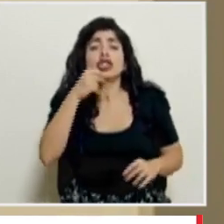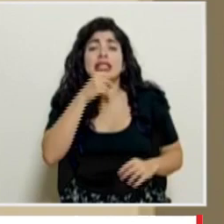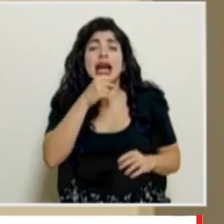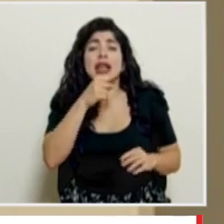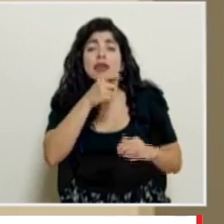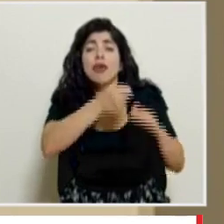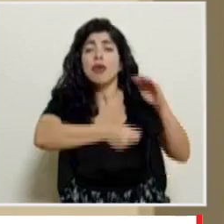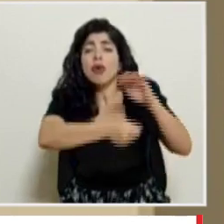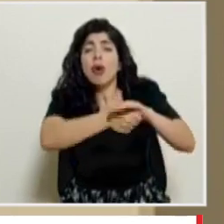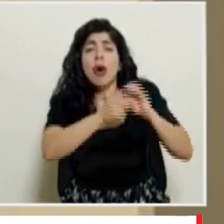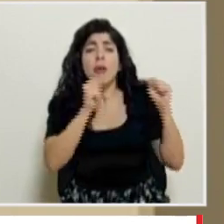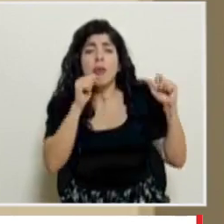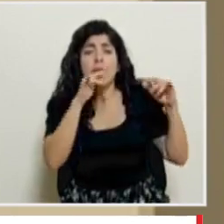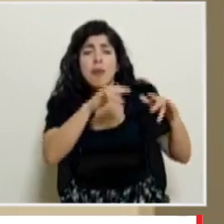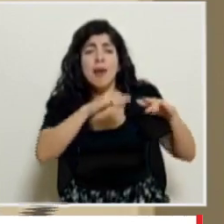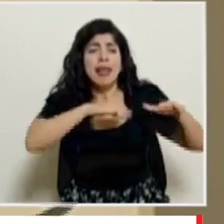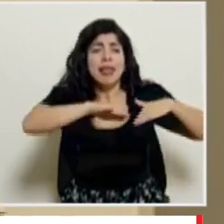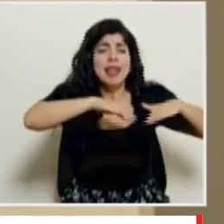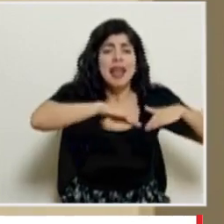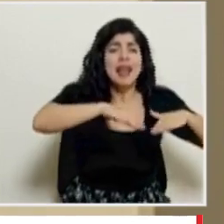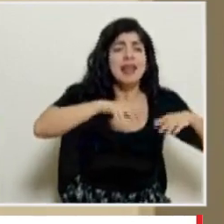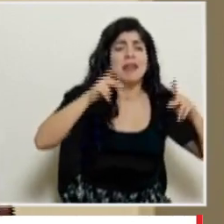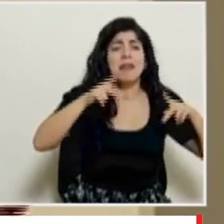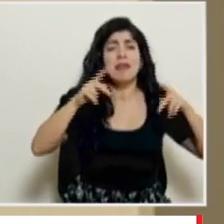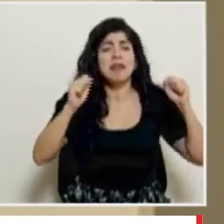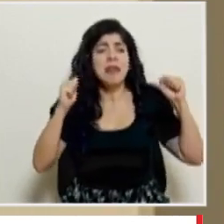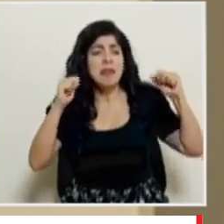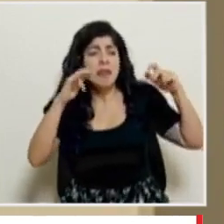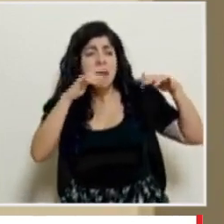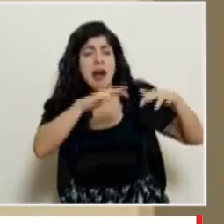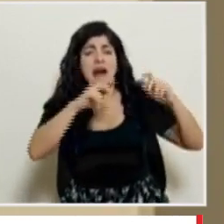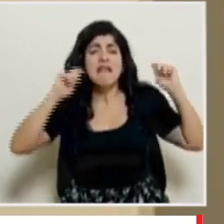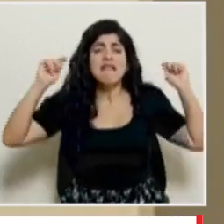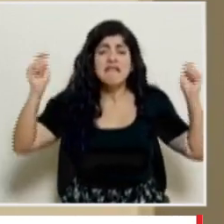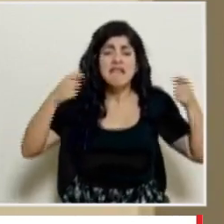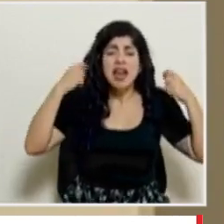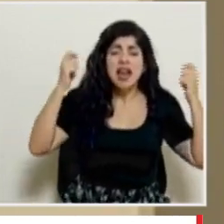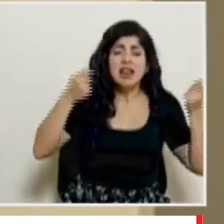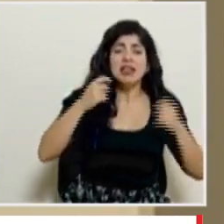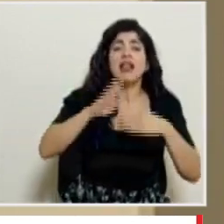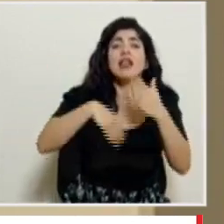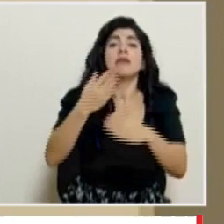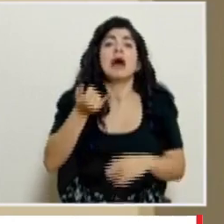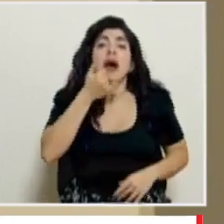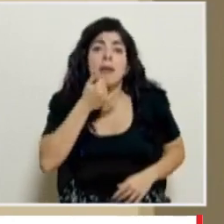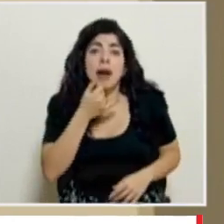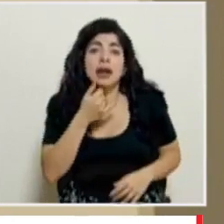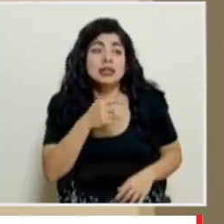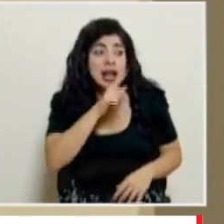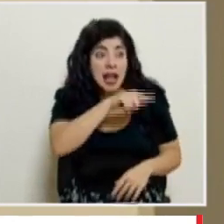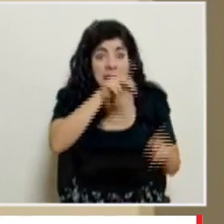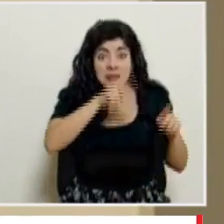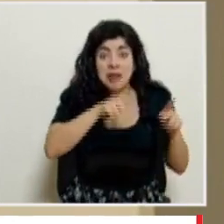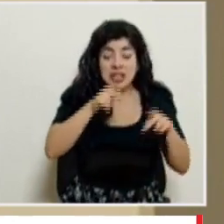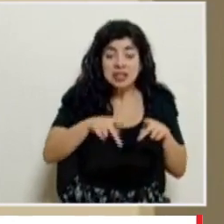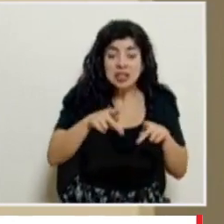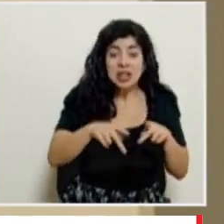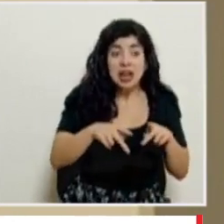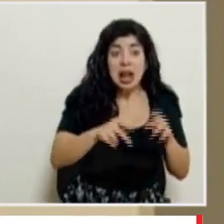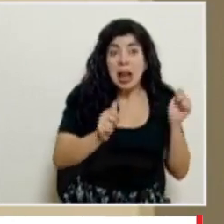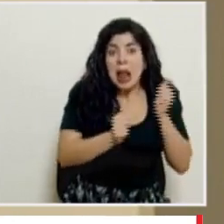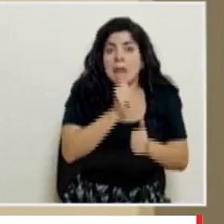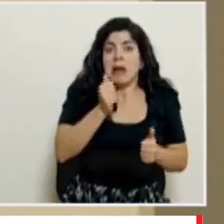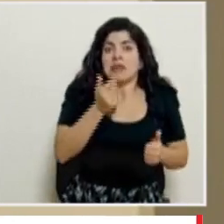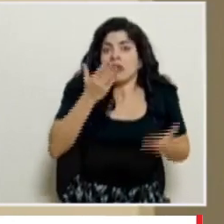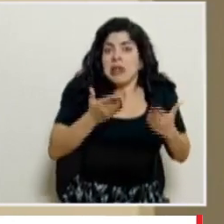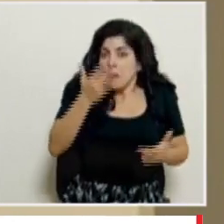lugares secretos con DJs y ahí todo el mundo llega y hacen los fiestones y después ¿qué es lo que pasa? posiblemente esa gente la mayoría